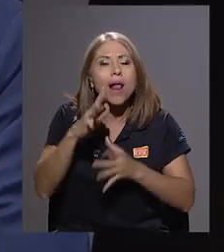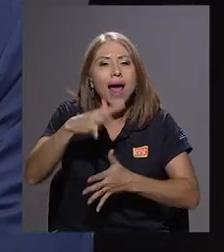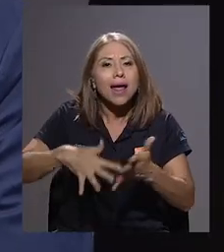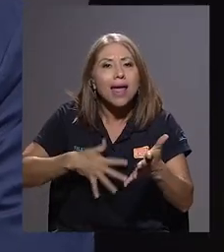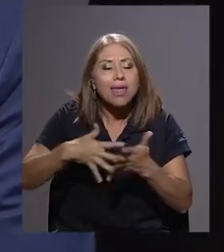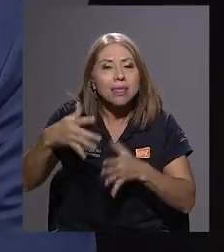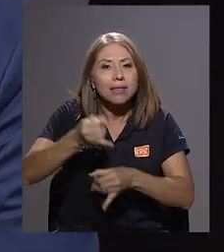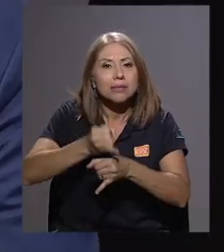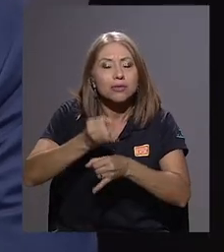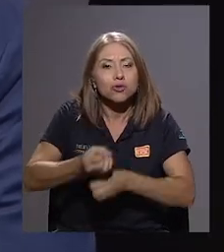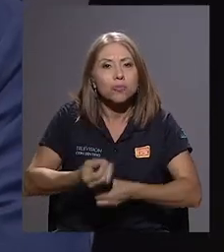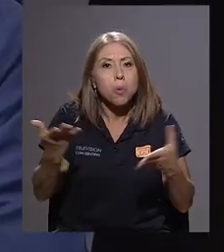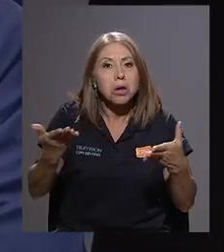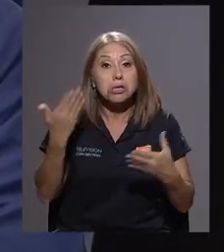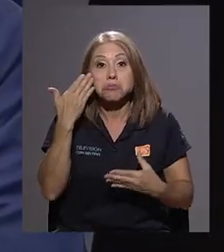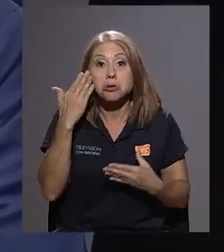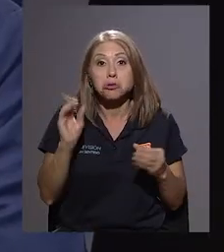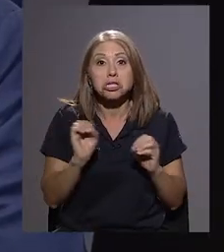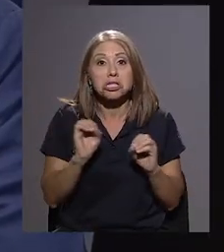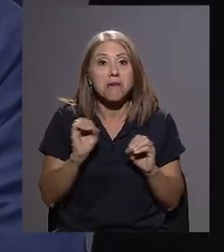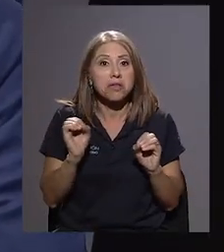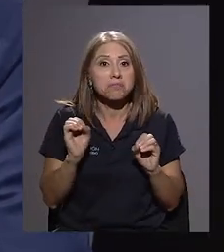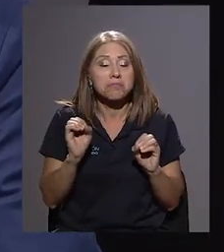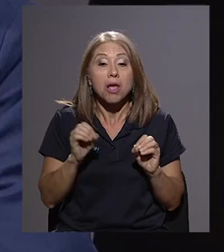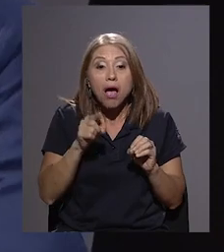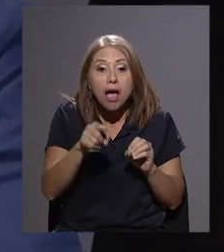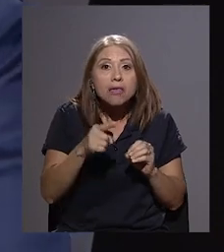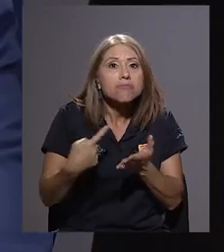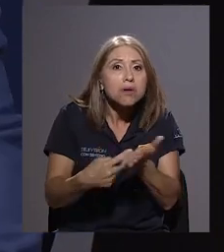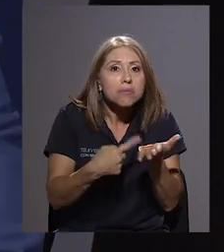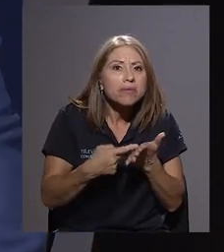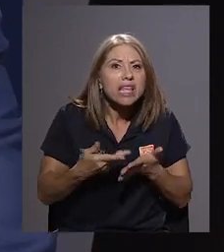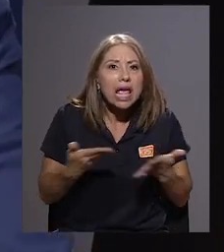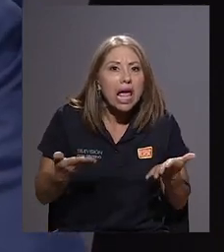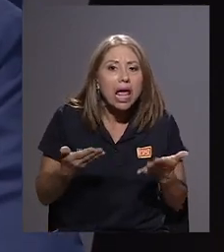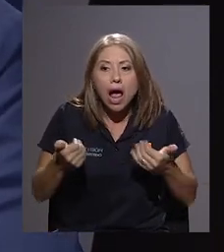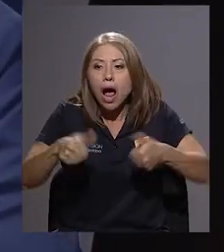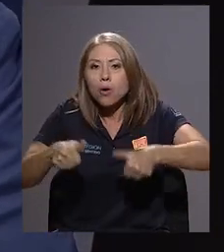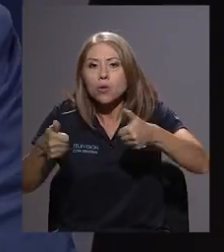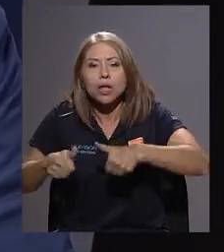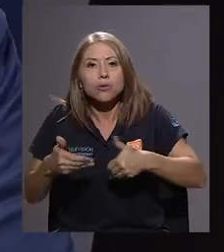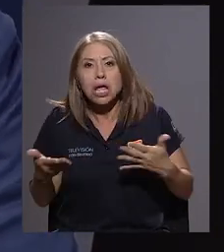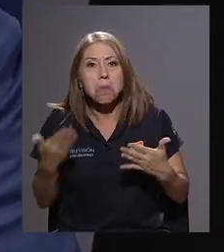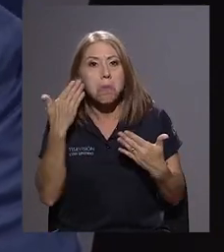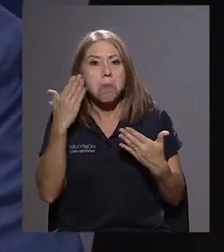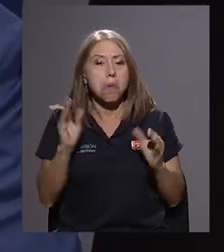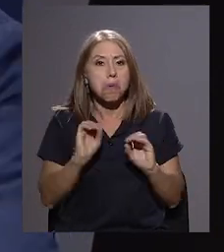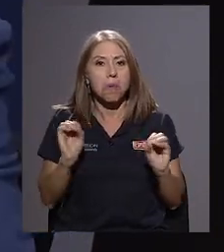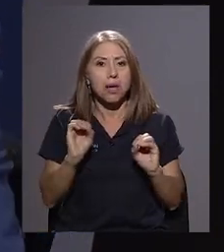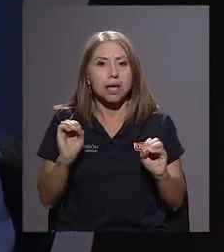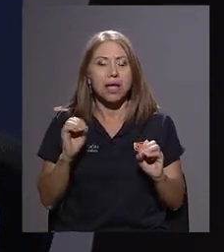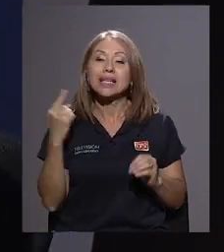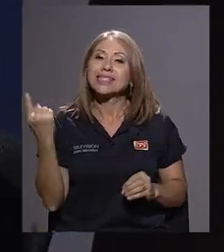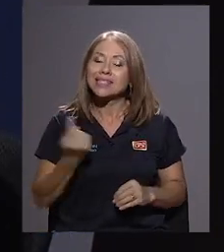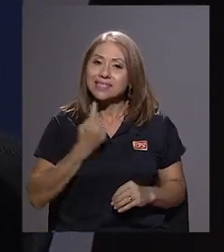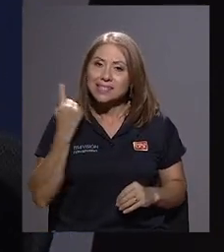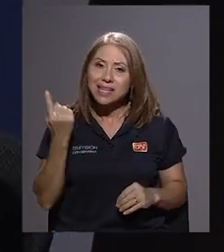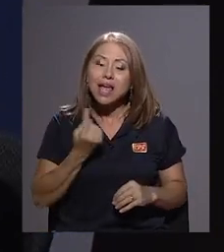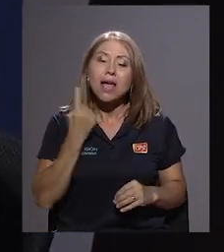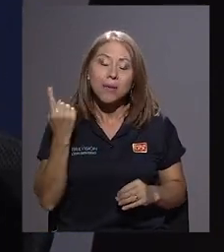La agenda y el acta correspondiente que se está acordando, siempre claro que sean aspectos que no están